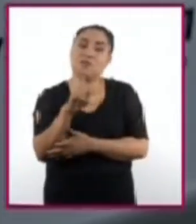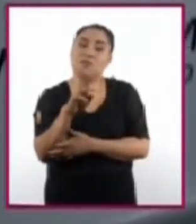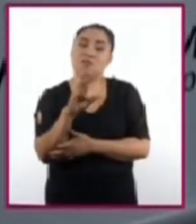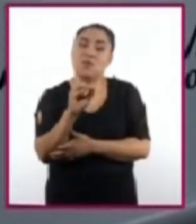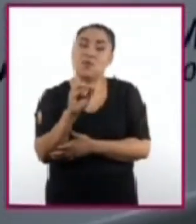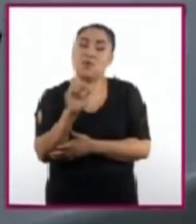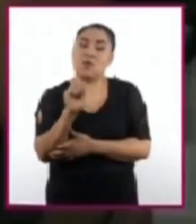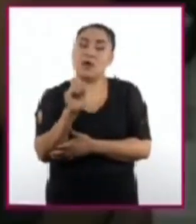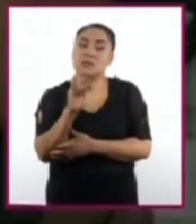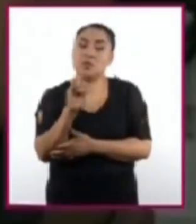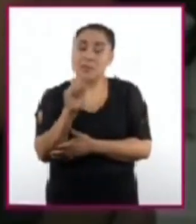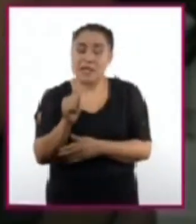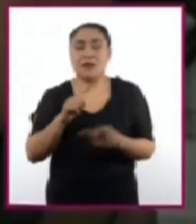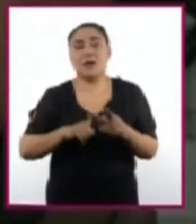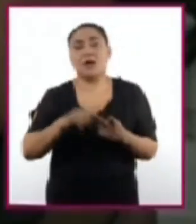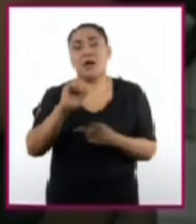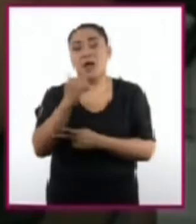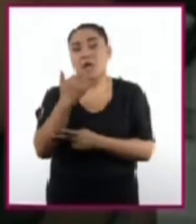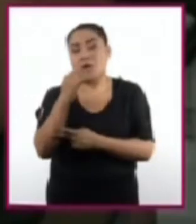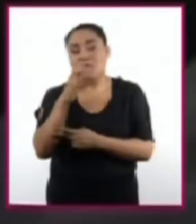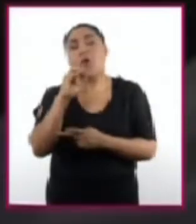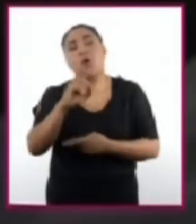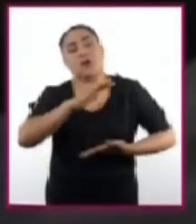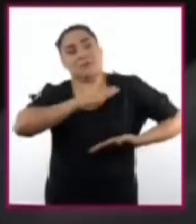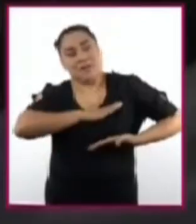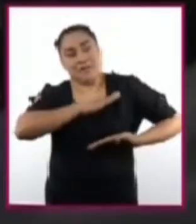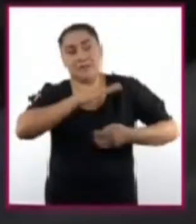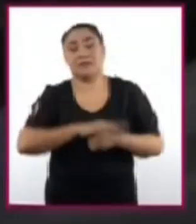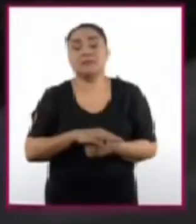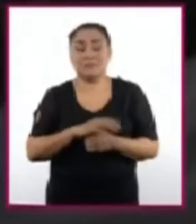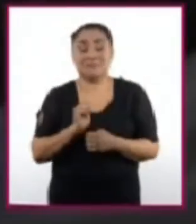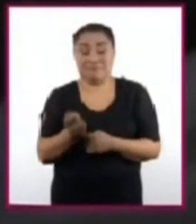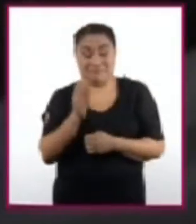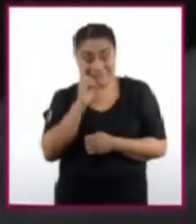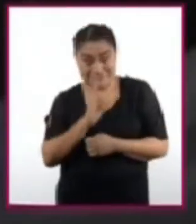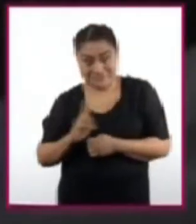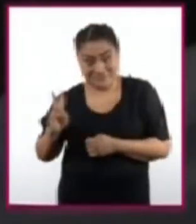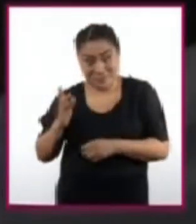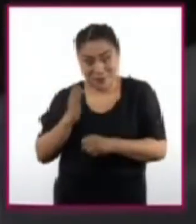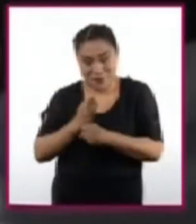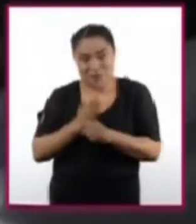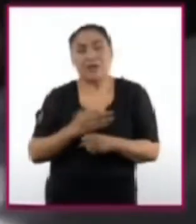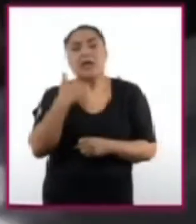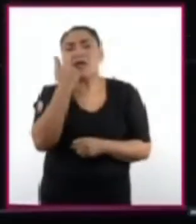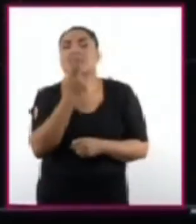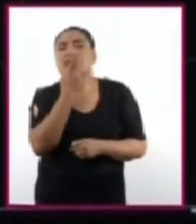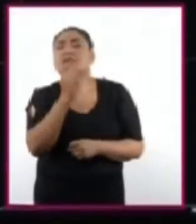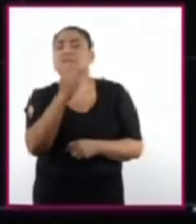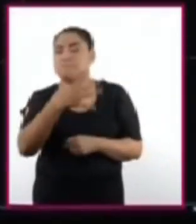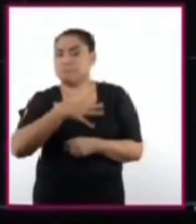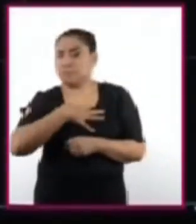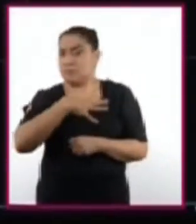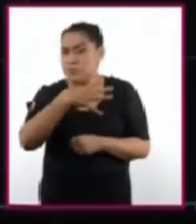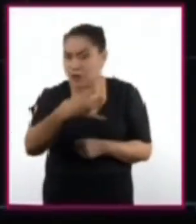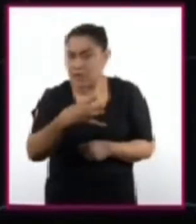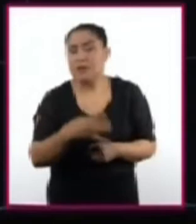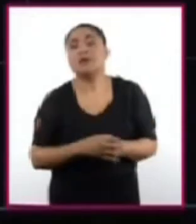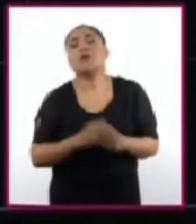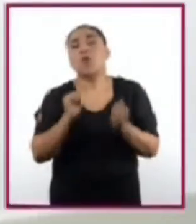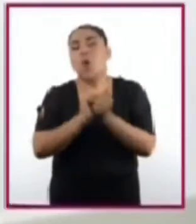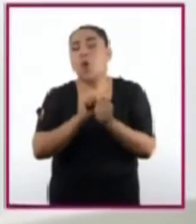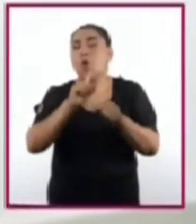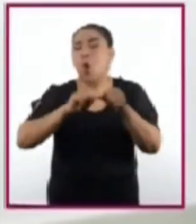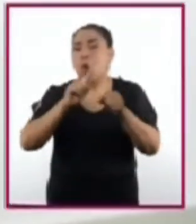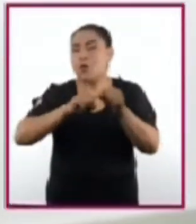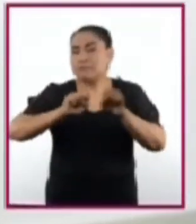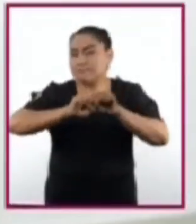una angiografía o una mastografía. La fluoroscopía consiste en una fuente de rayos X y una pantalla fluorescente,